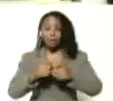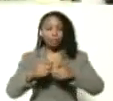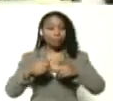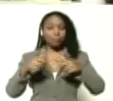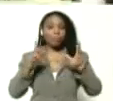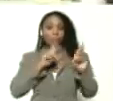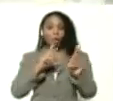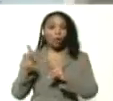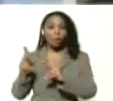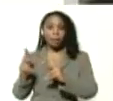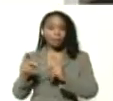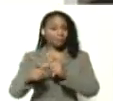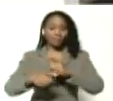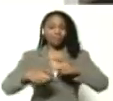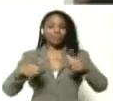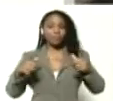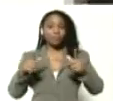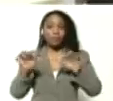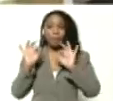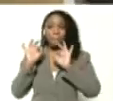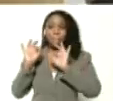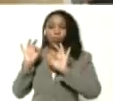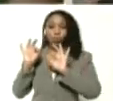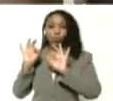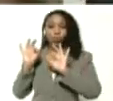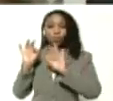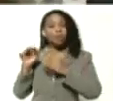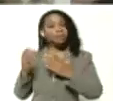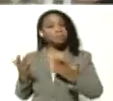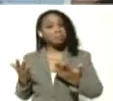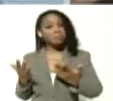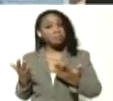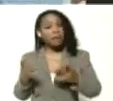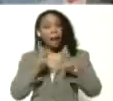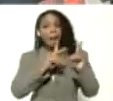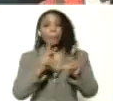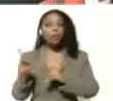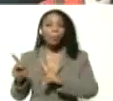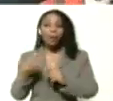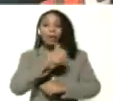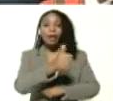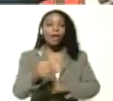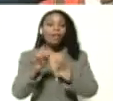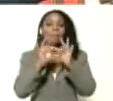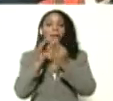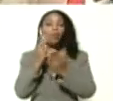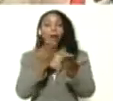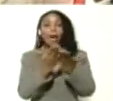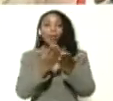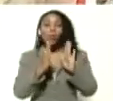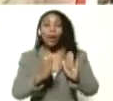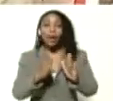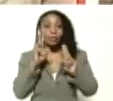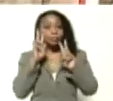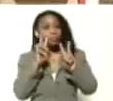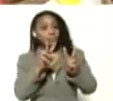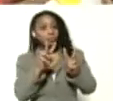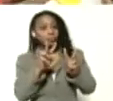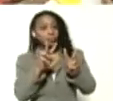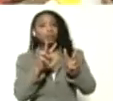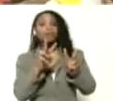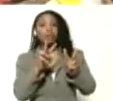Tremendo programa a tal punto, presidente, que el programa CAF, la familia de una escuela, el de televisión, fue